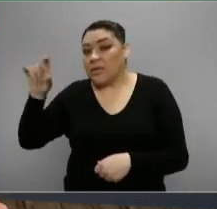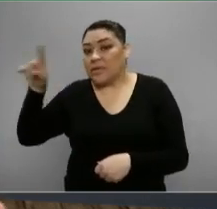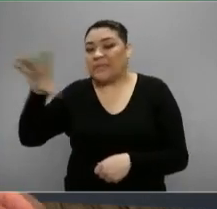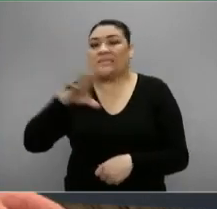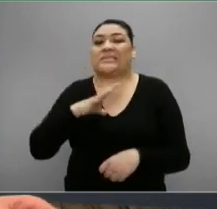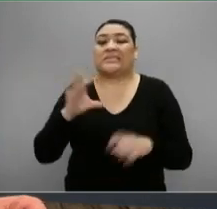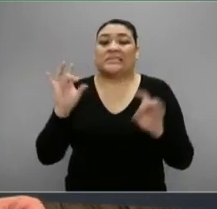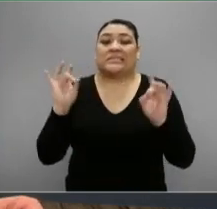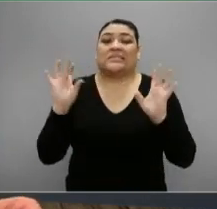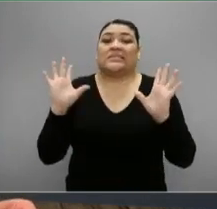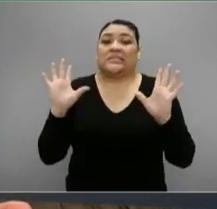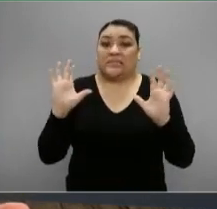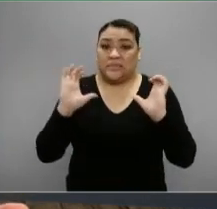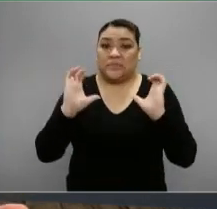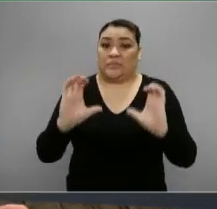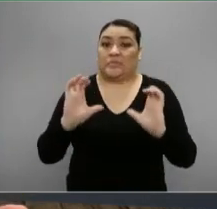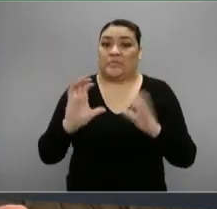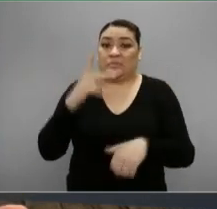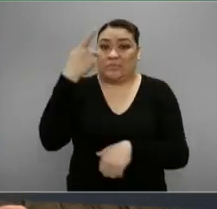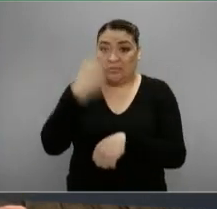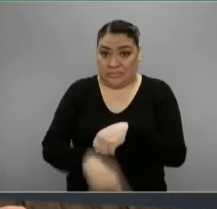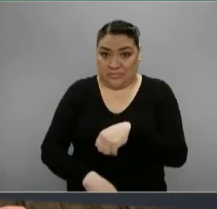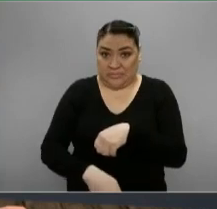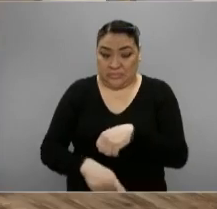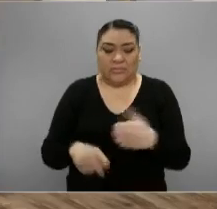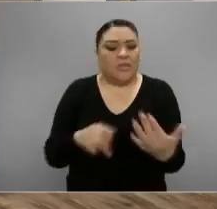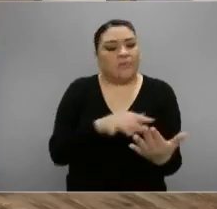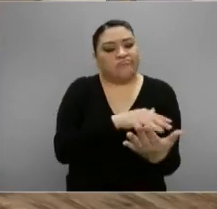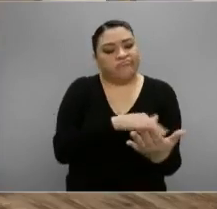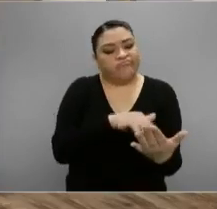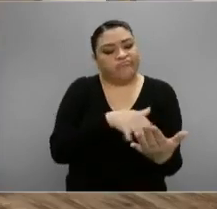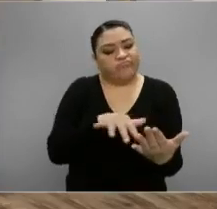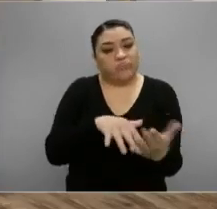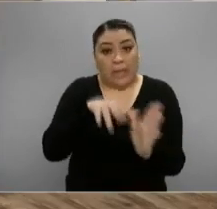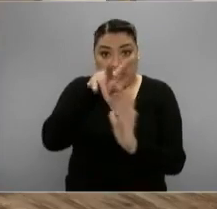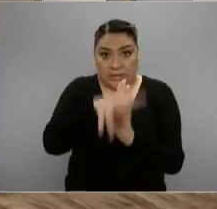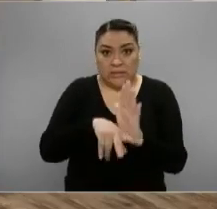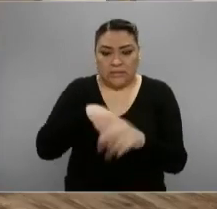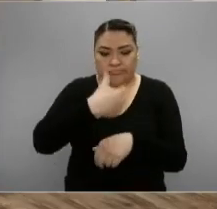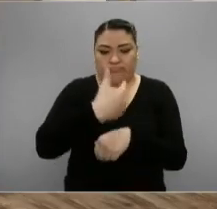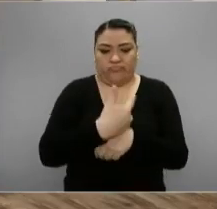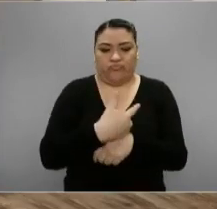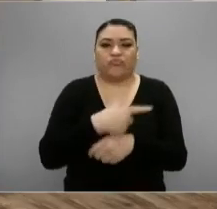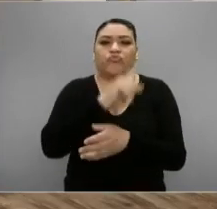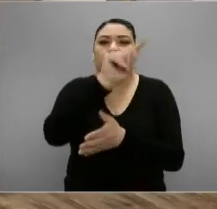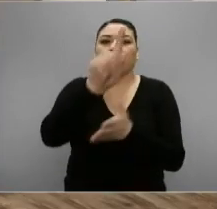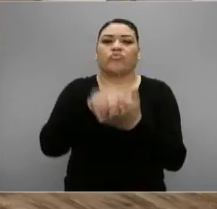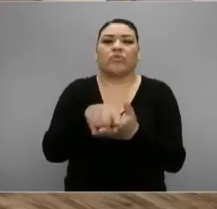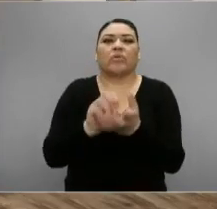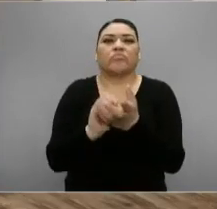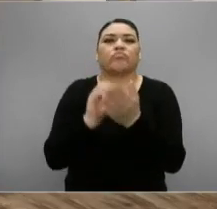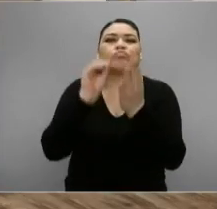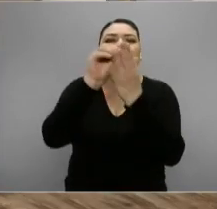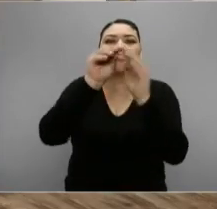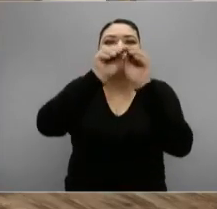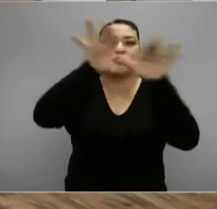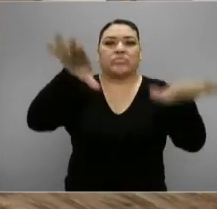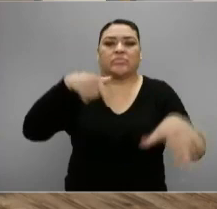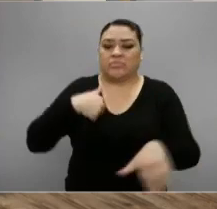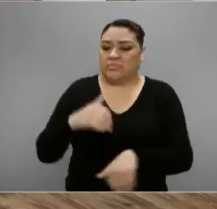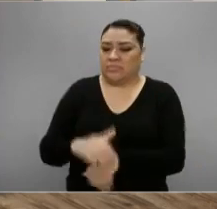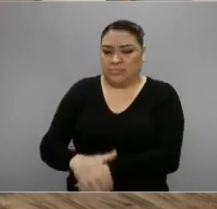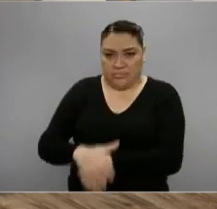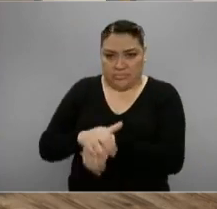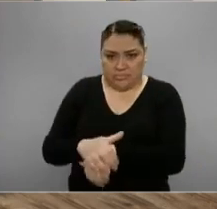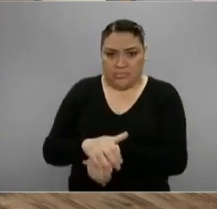delicado. Así es, bueno, esa mañana subió ese video a la cuenta de Twitter, dijo que un amigo suyo,